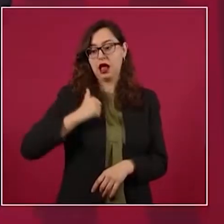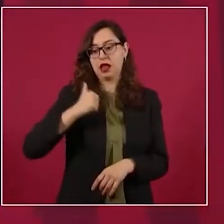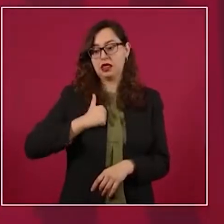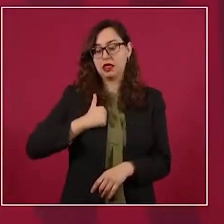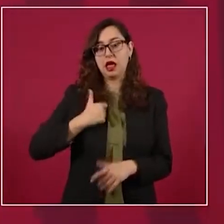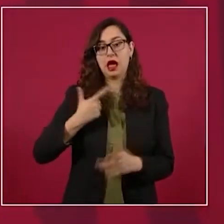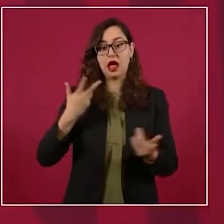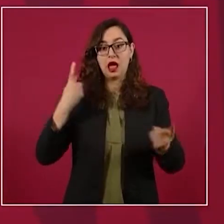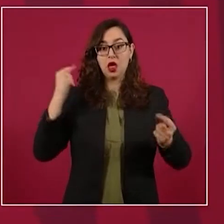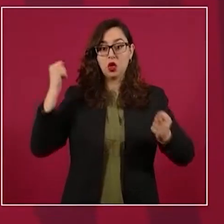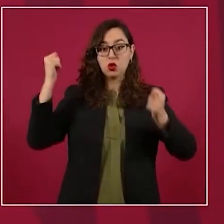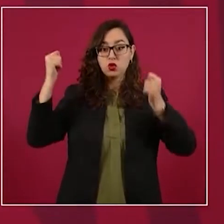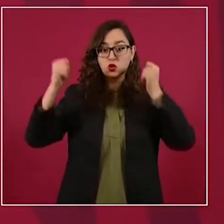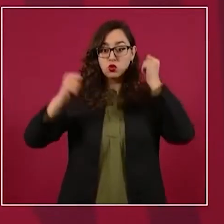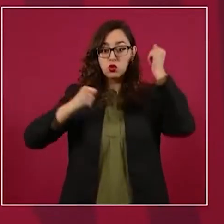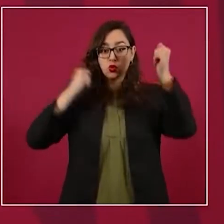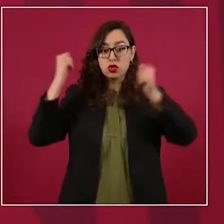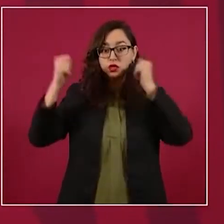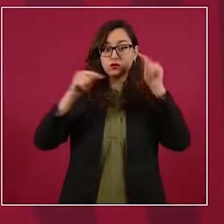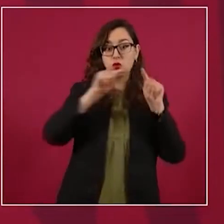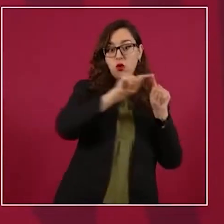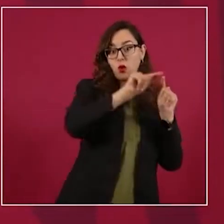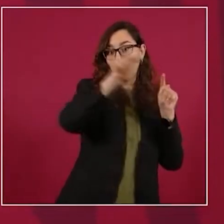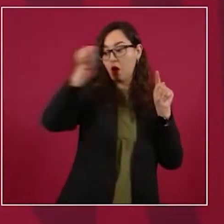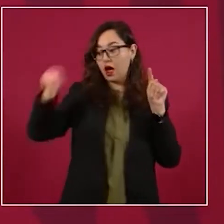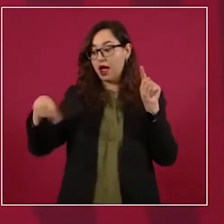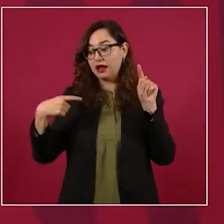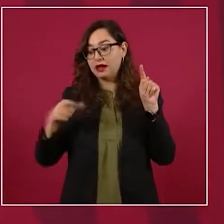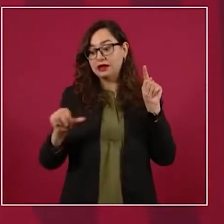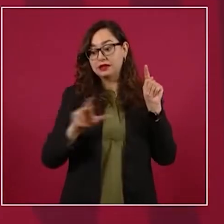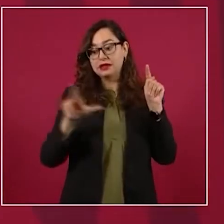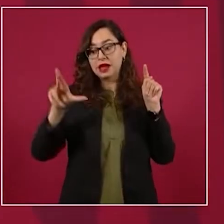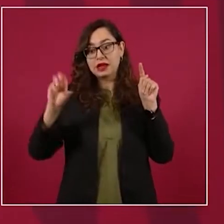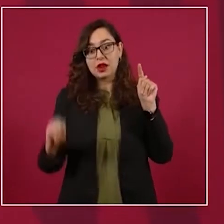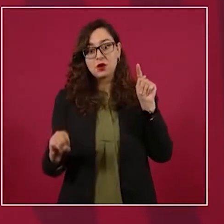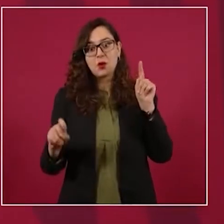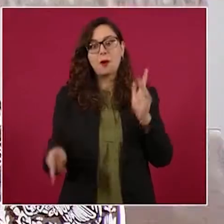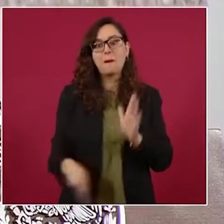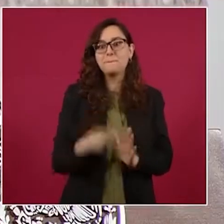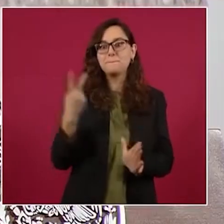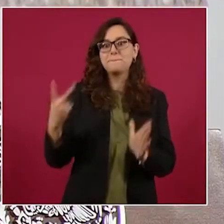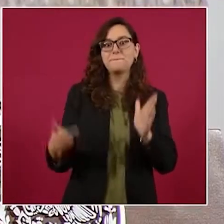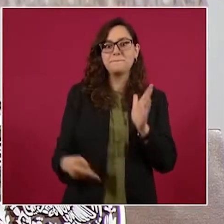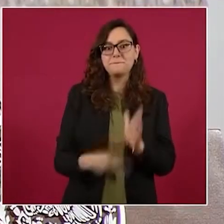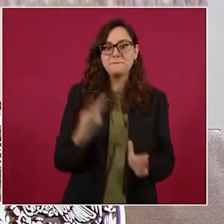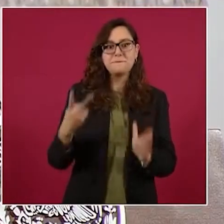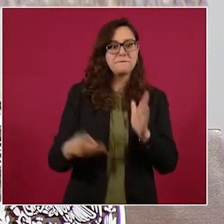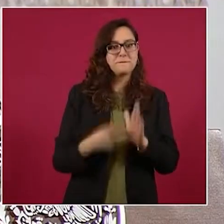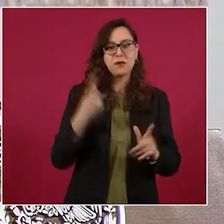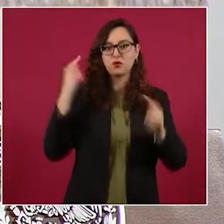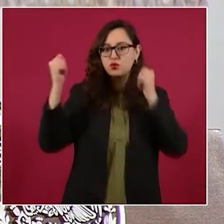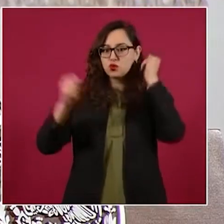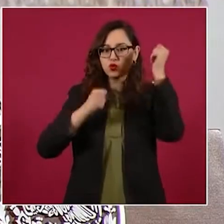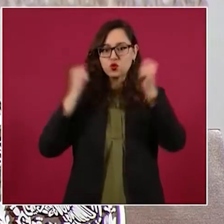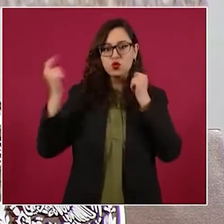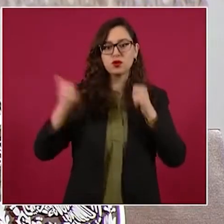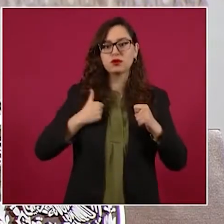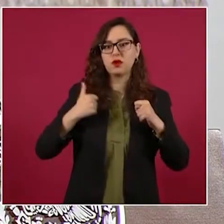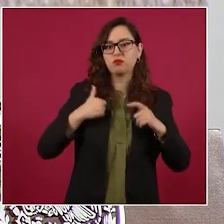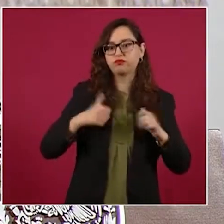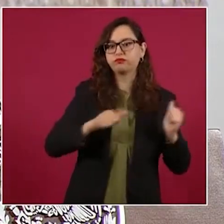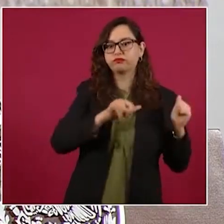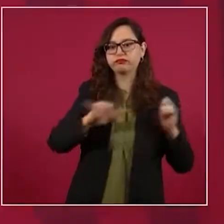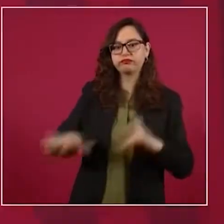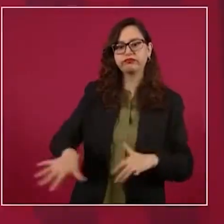a Quintana Roo. Yo creo que es el segundo país con